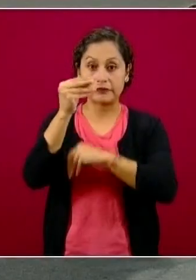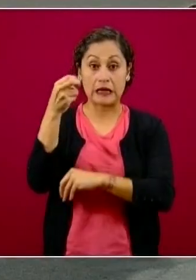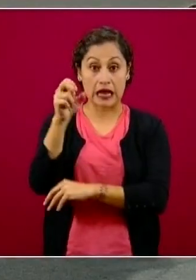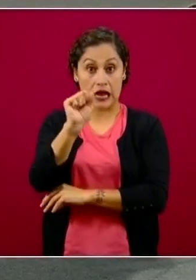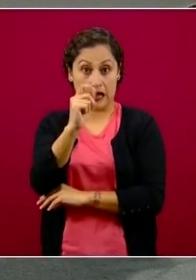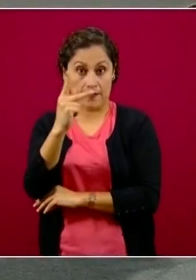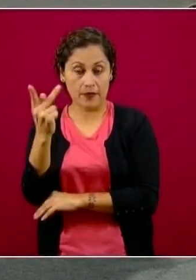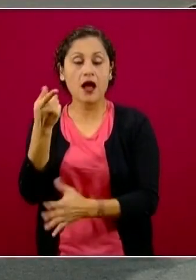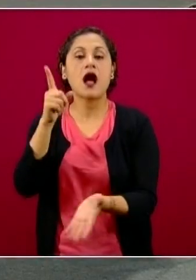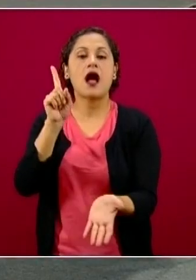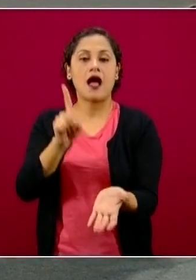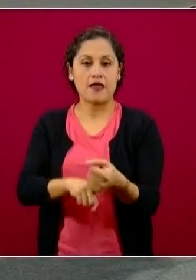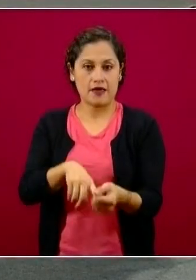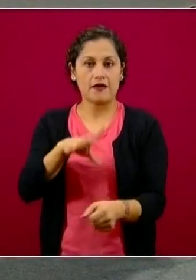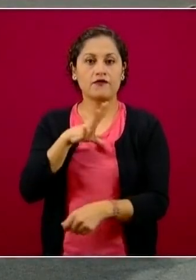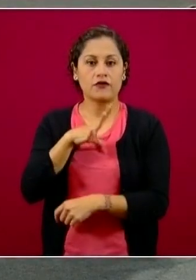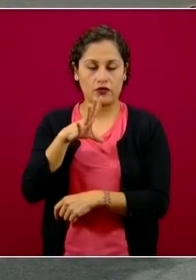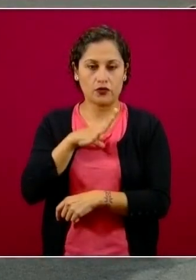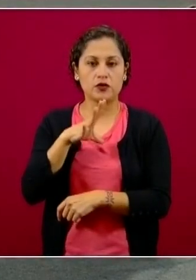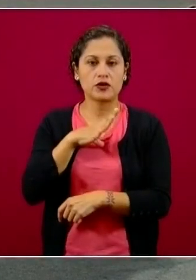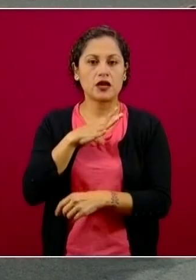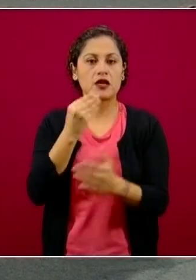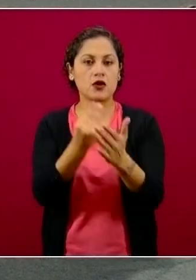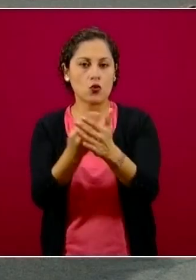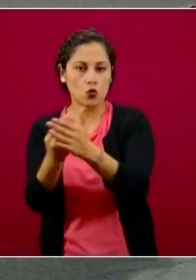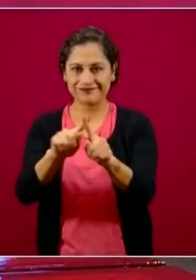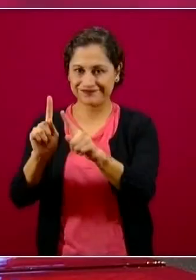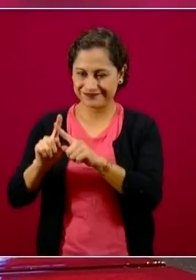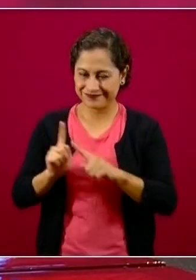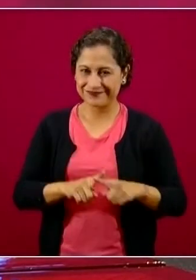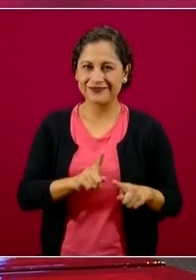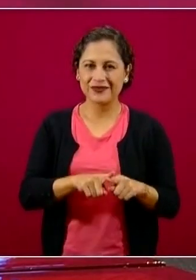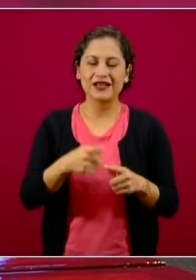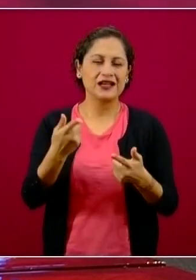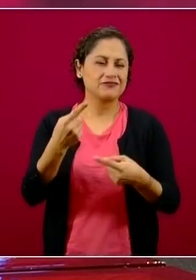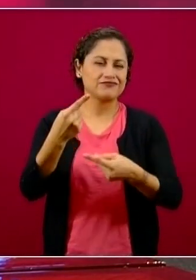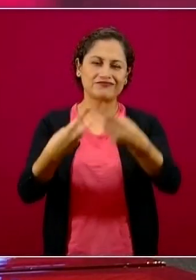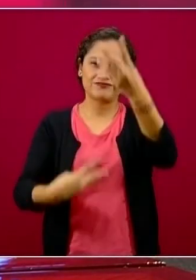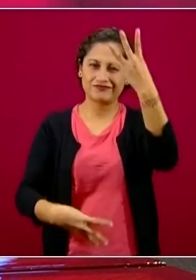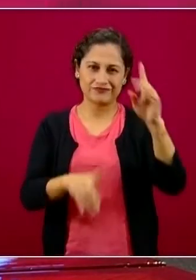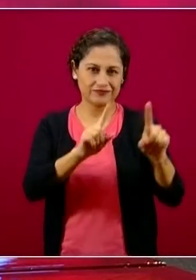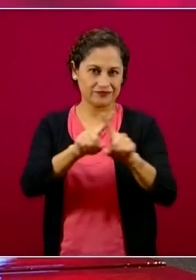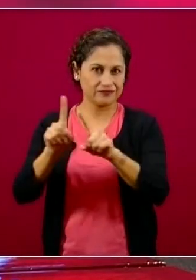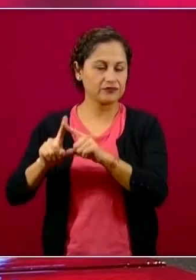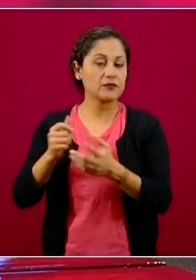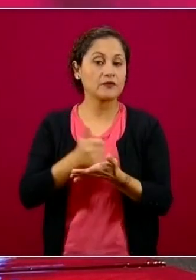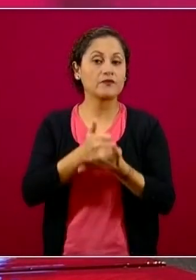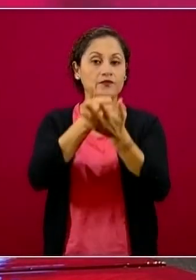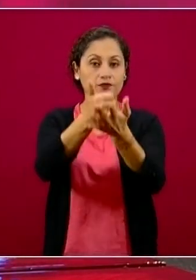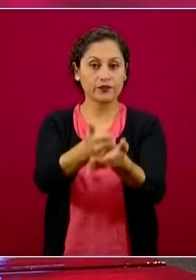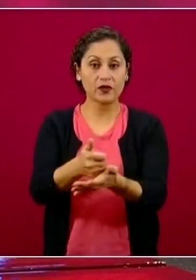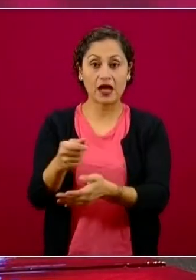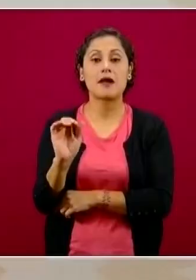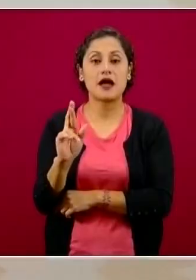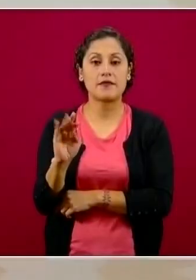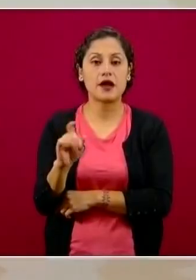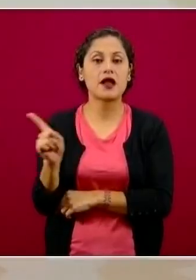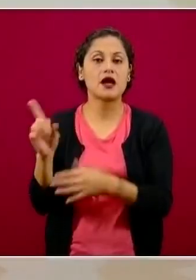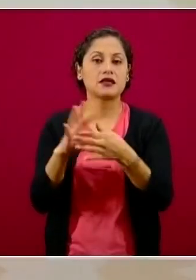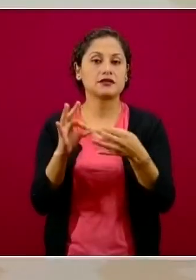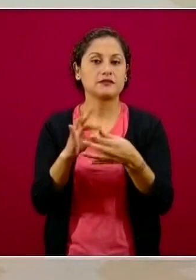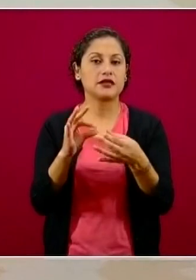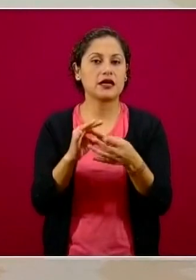nuestras exportaciones libres de aranceles, sin pagar impuestos o con cuotas muy reducidas. Se buscará que las MIPIMES